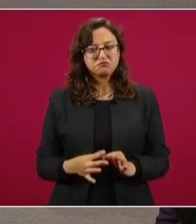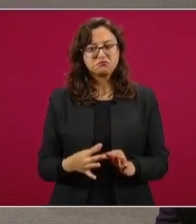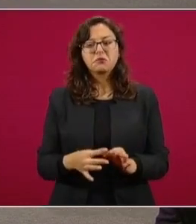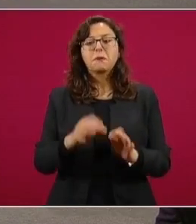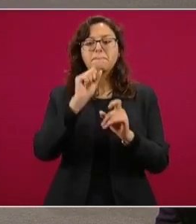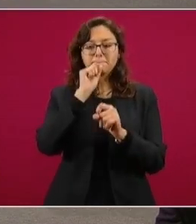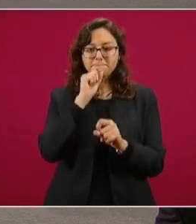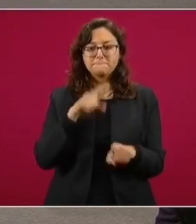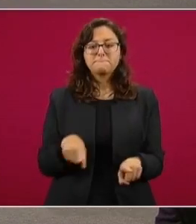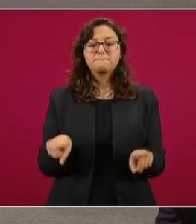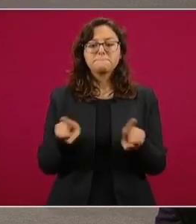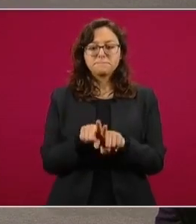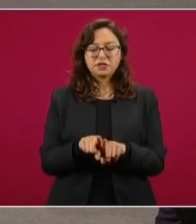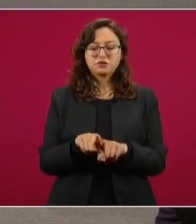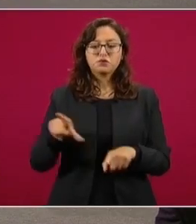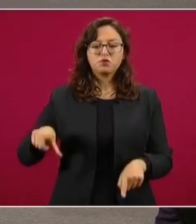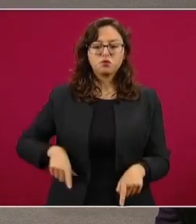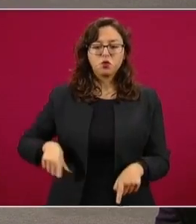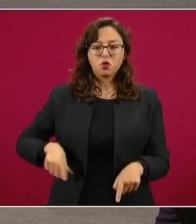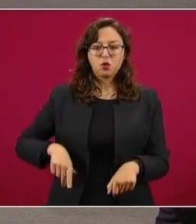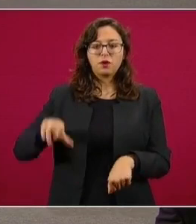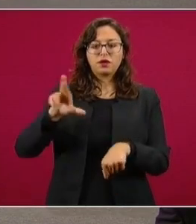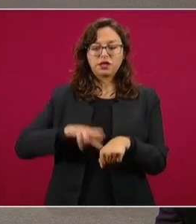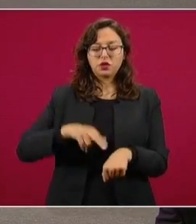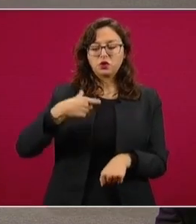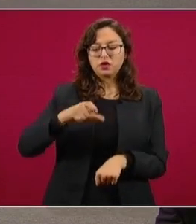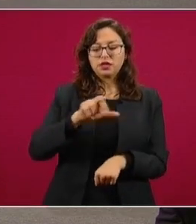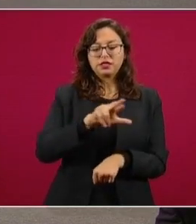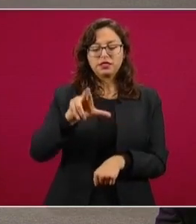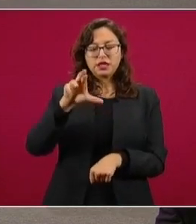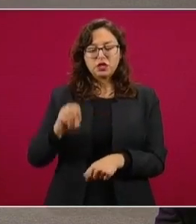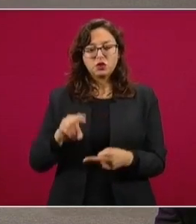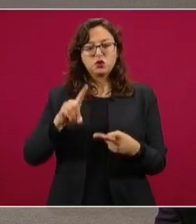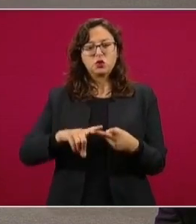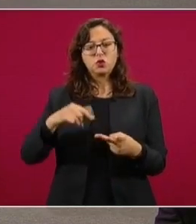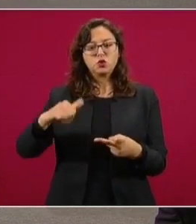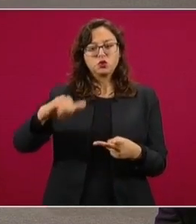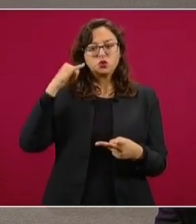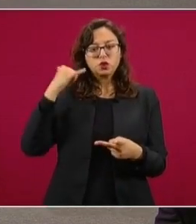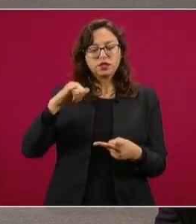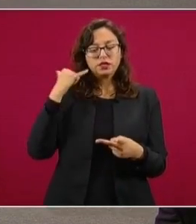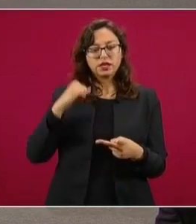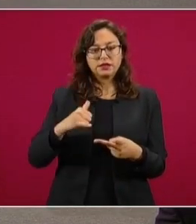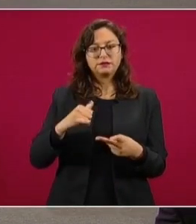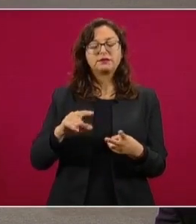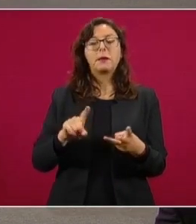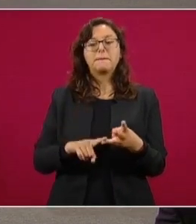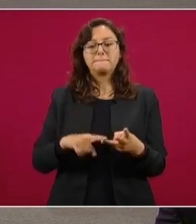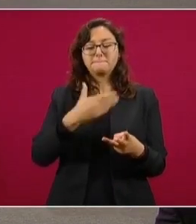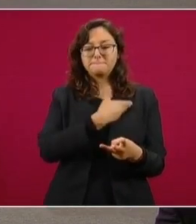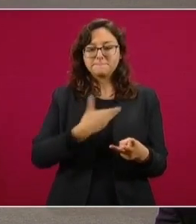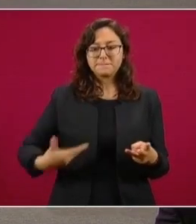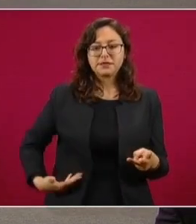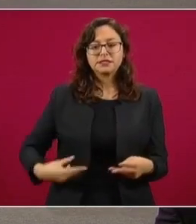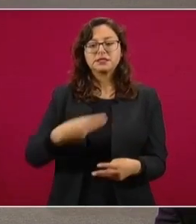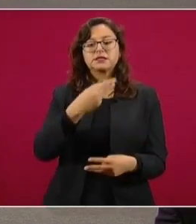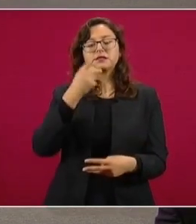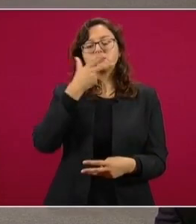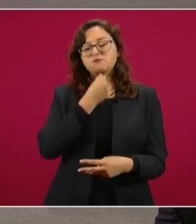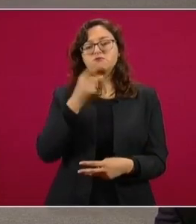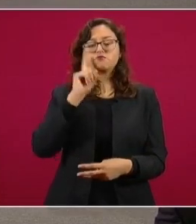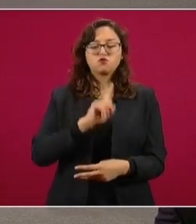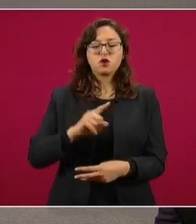autoridades, a los gobernadores de Quintana Roo, de Yucatán y a las presidentas y presidentes